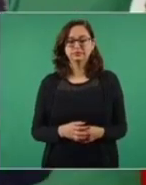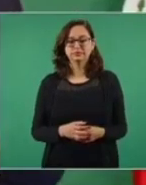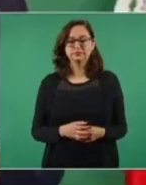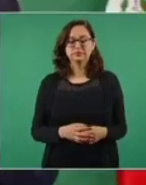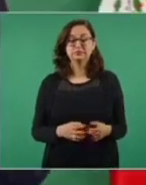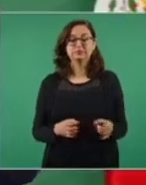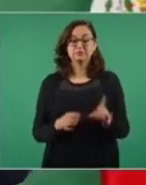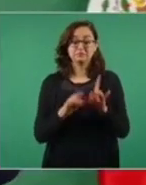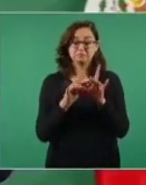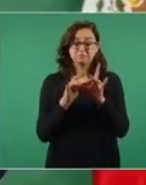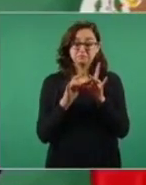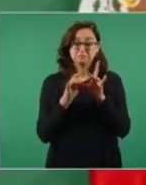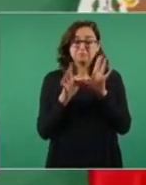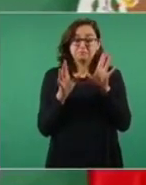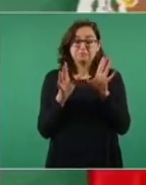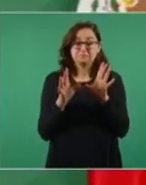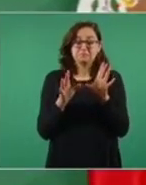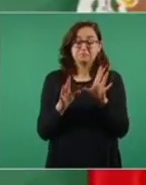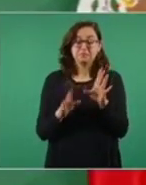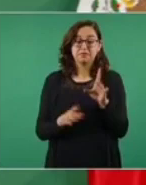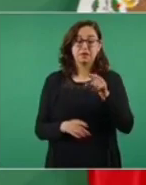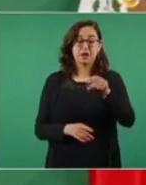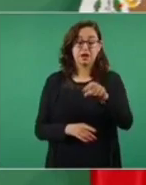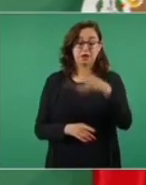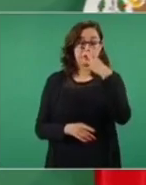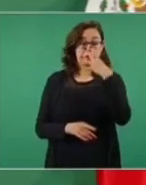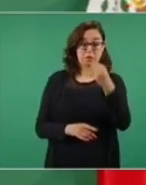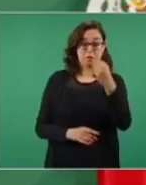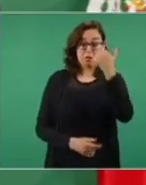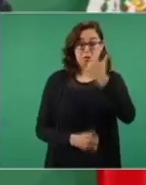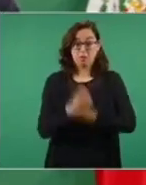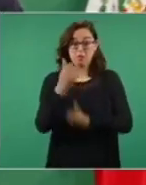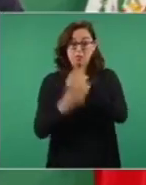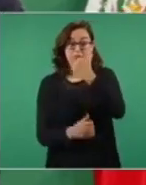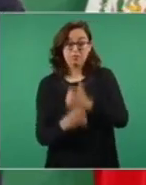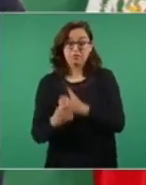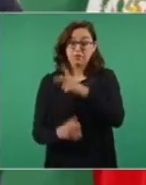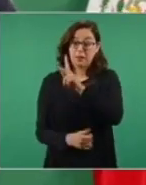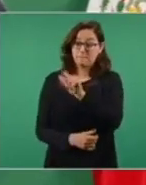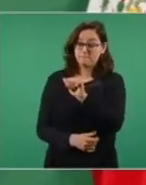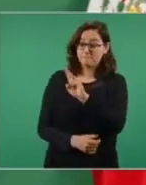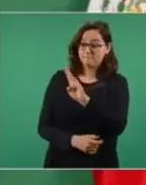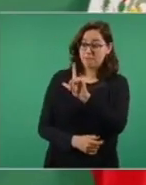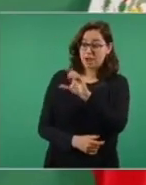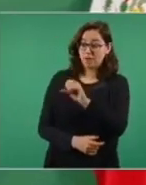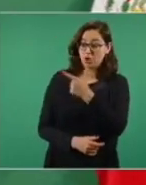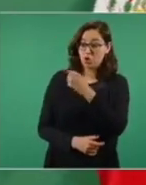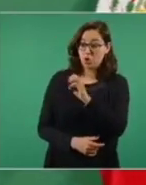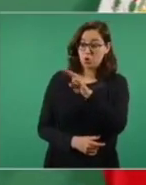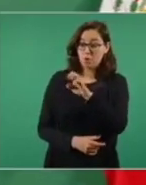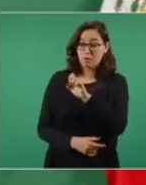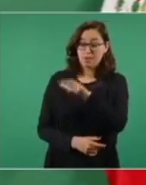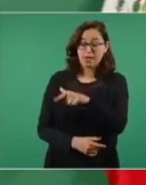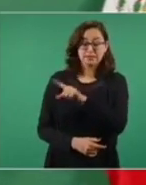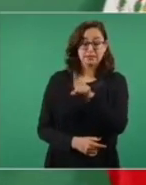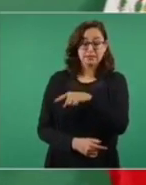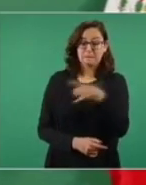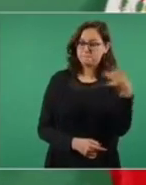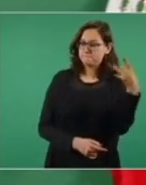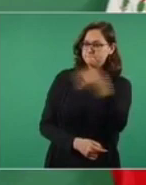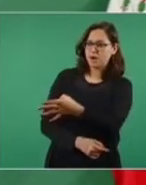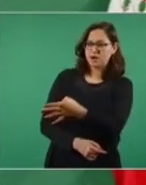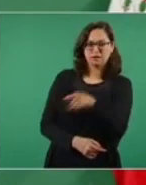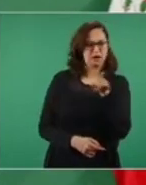y no sabe la gente, porque el problema es de falta de